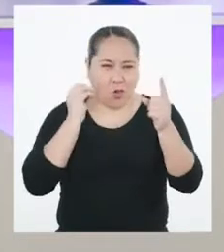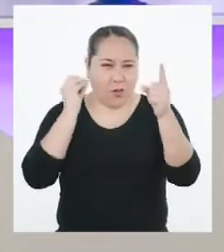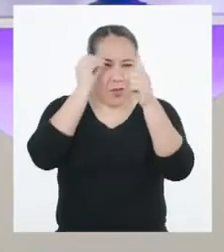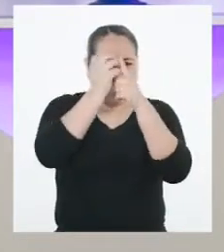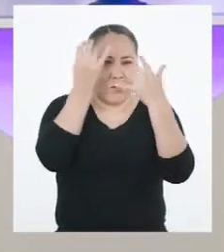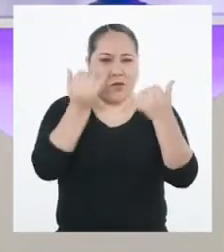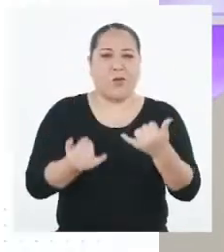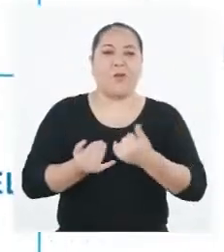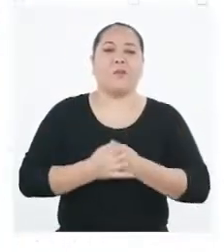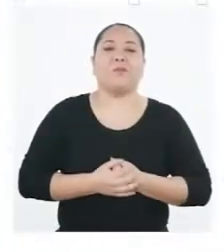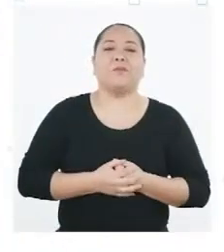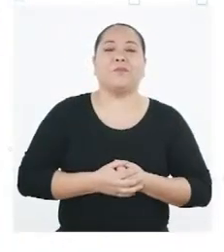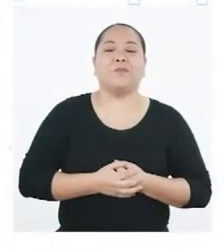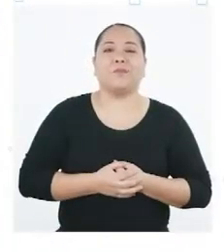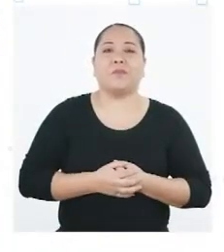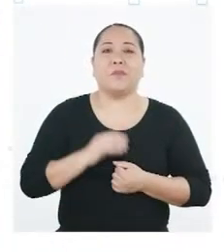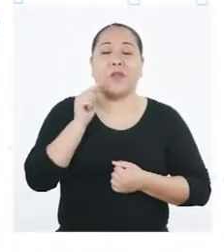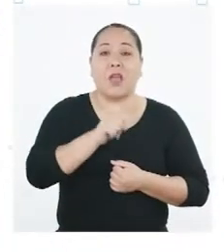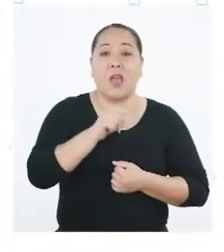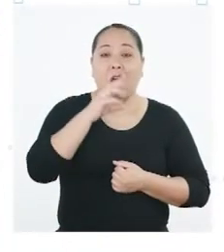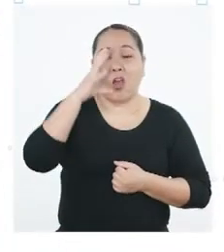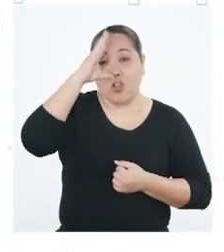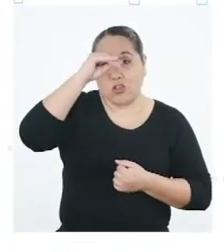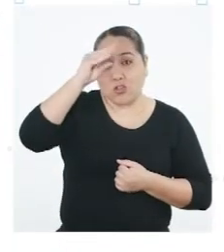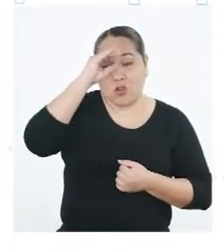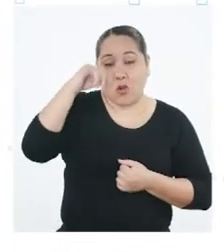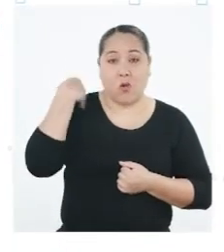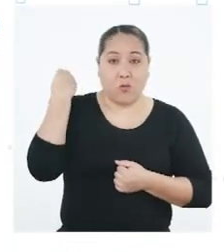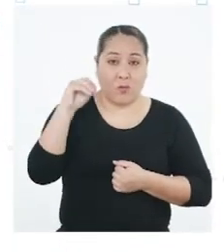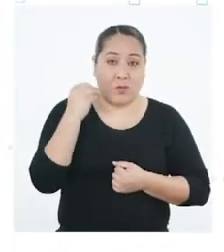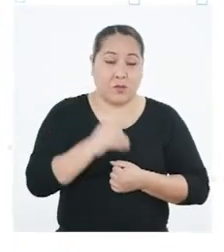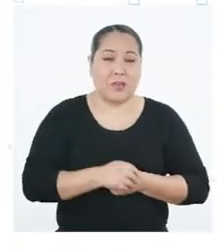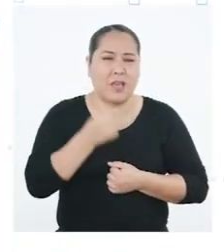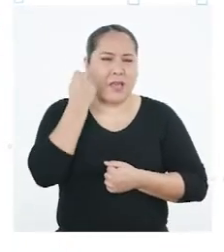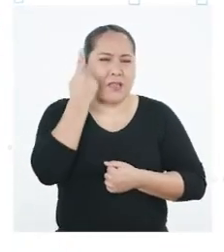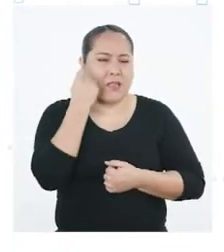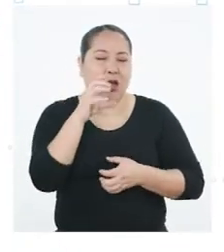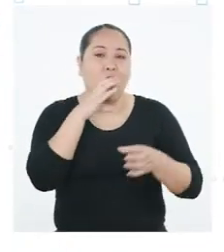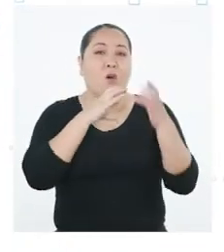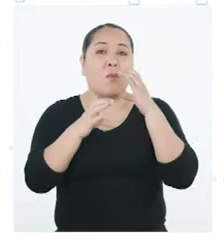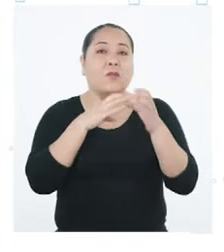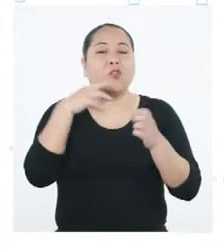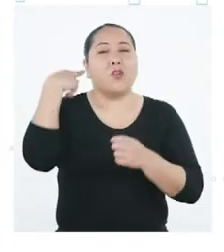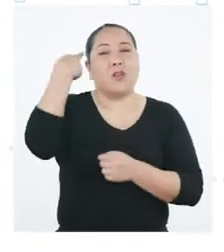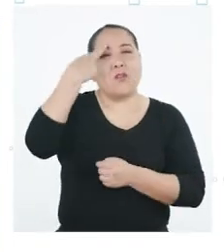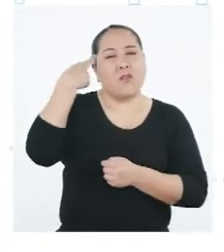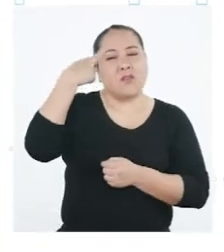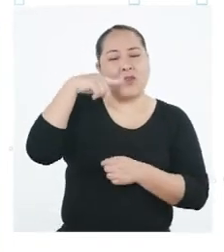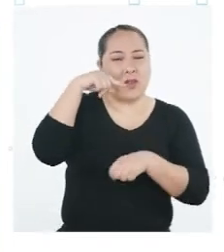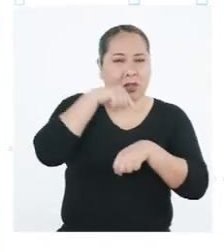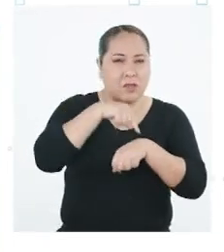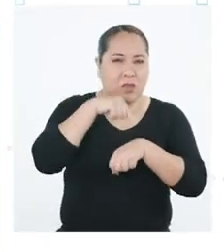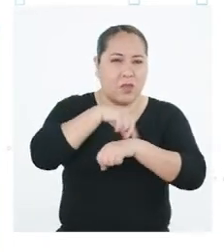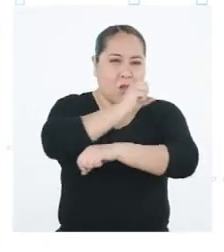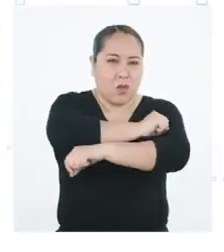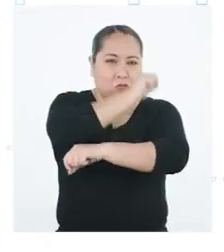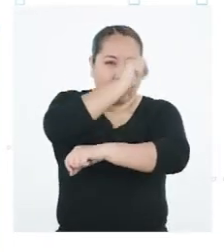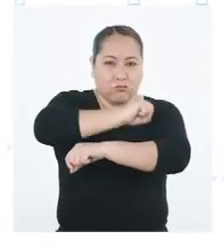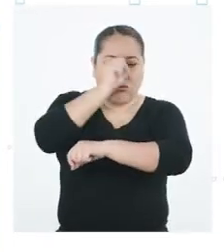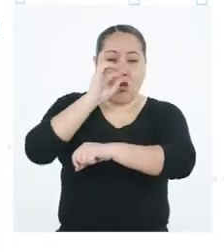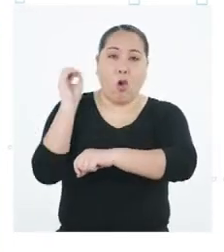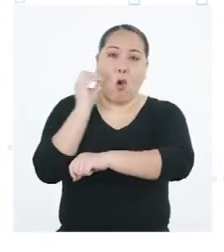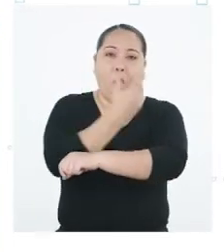objetivo de hoy. Las y los adolescentes comprenden desde un diálogo reflexivo en contextos andinos y